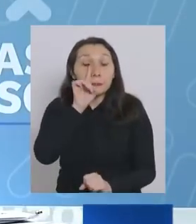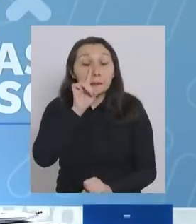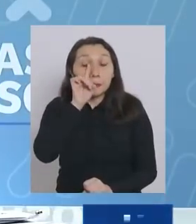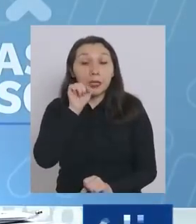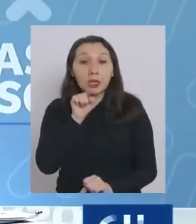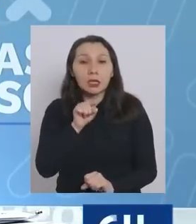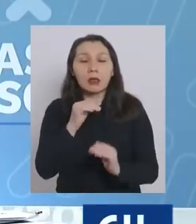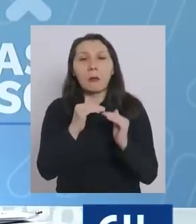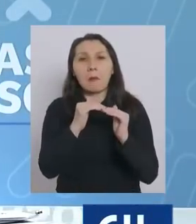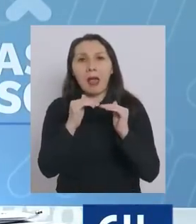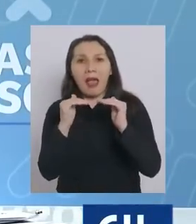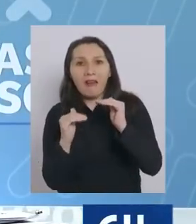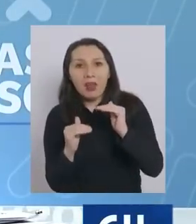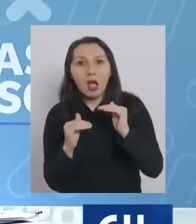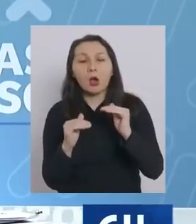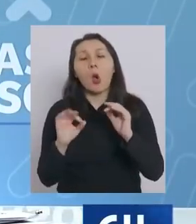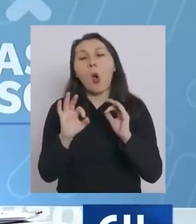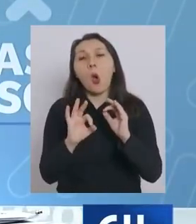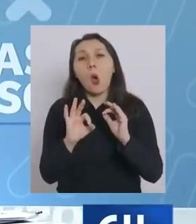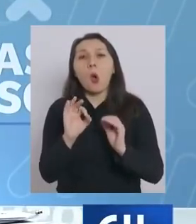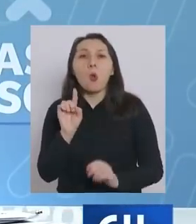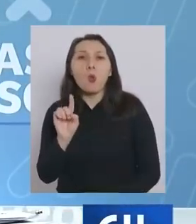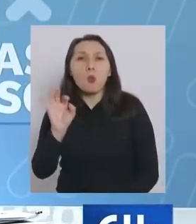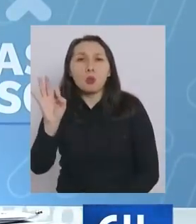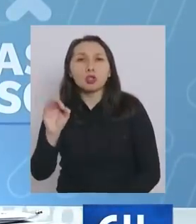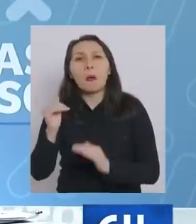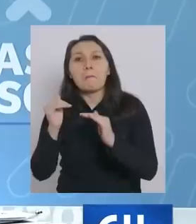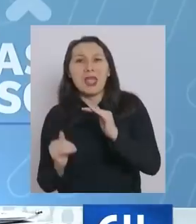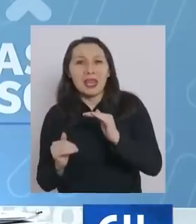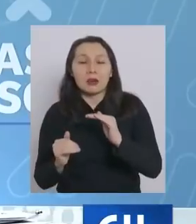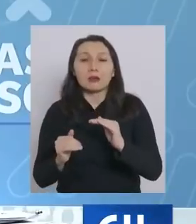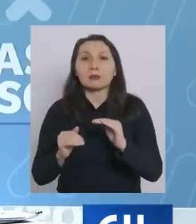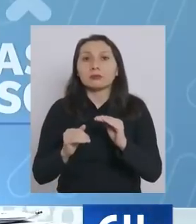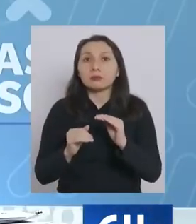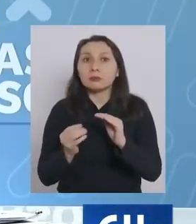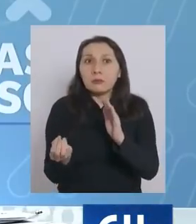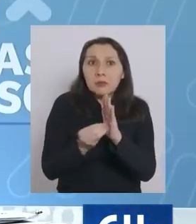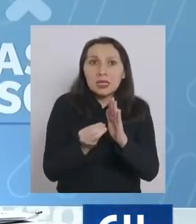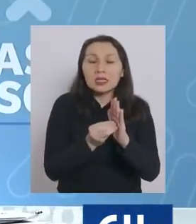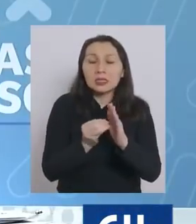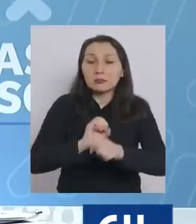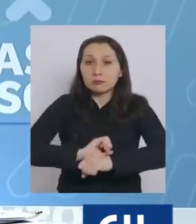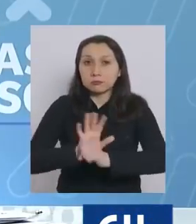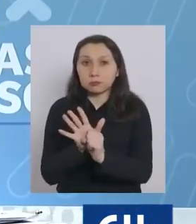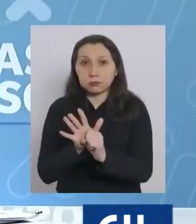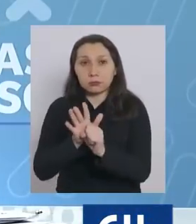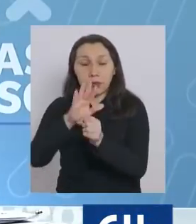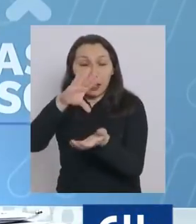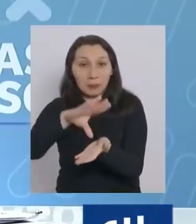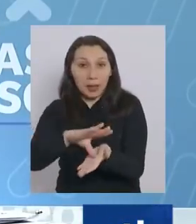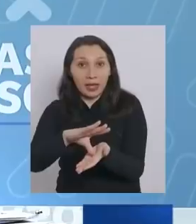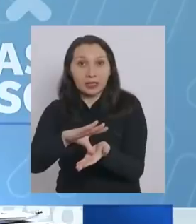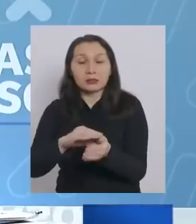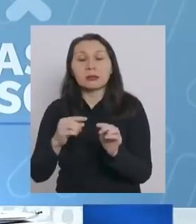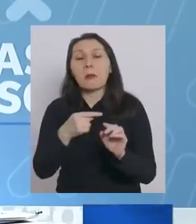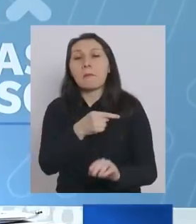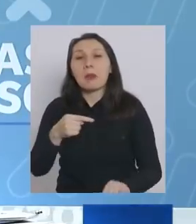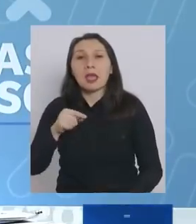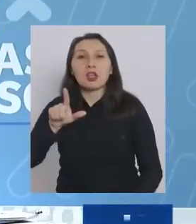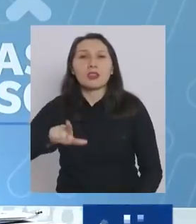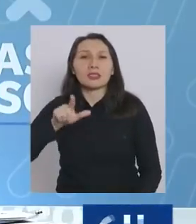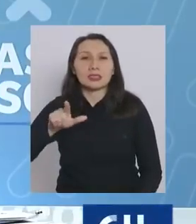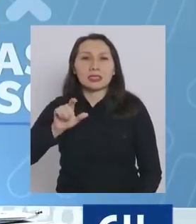menor o igual a 1% y la variación de nuevos casos confirmados a nivel nacional es de menos